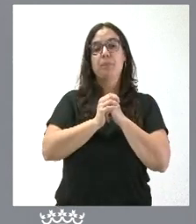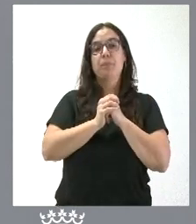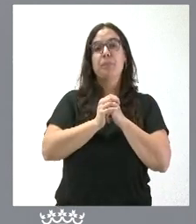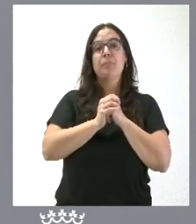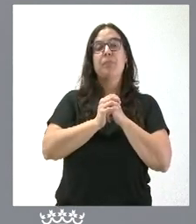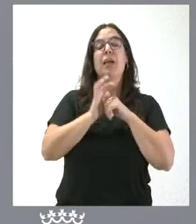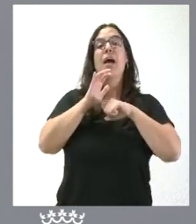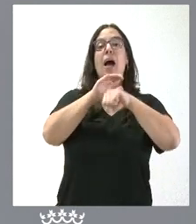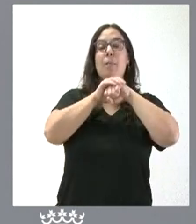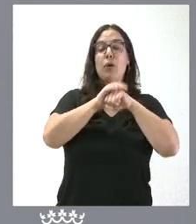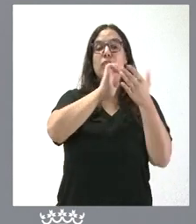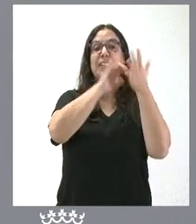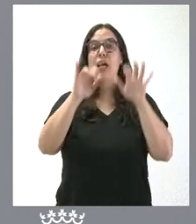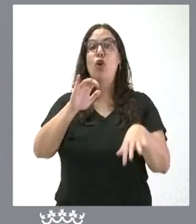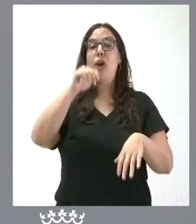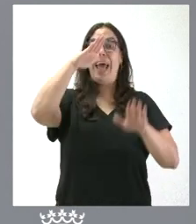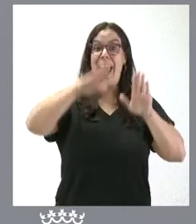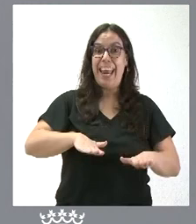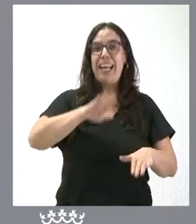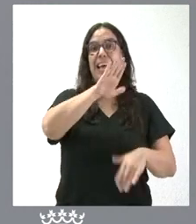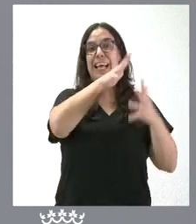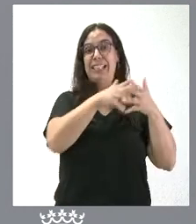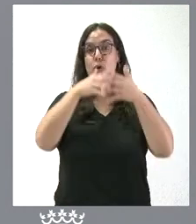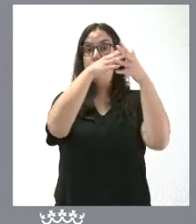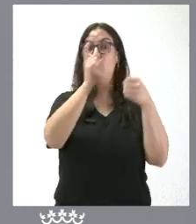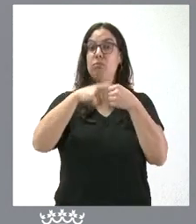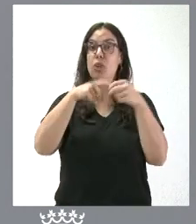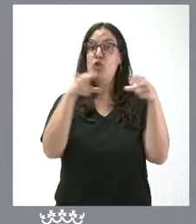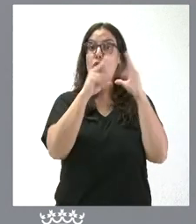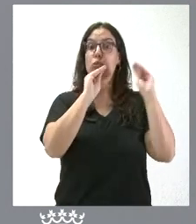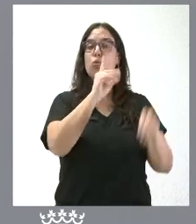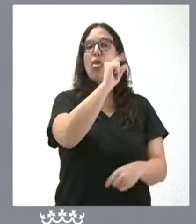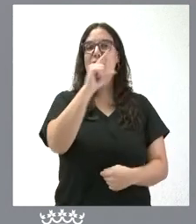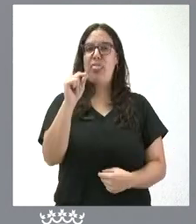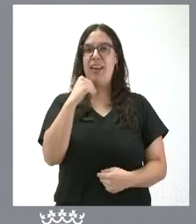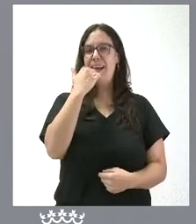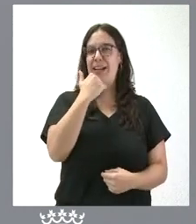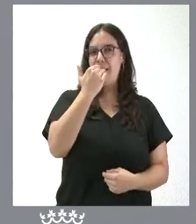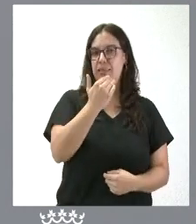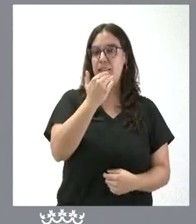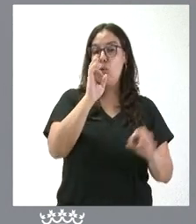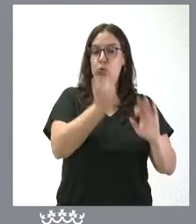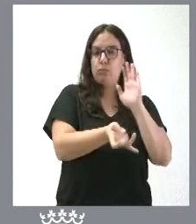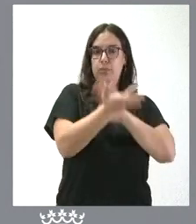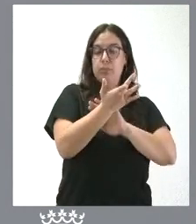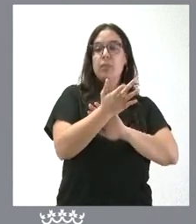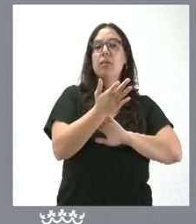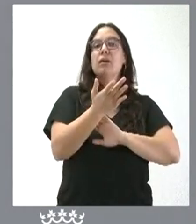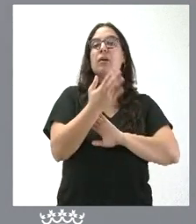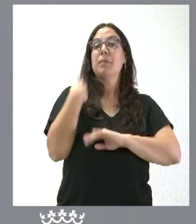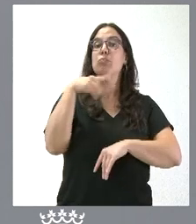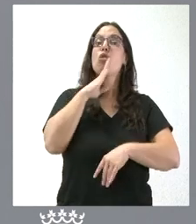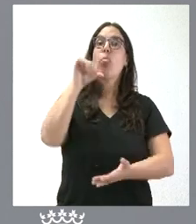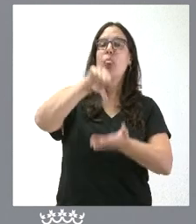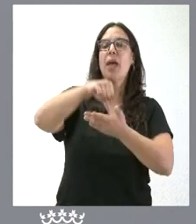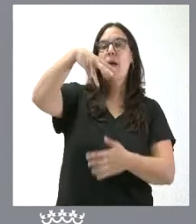Castilla y León en Estados Unidos cuenta con cerca de 100 socios en el momento de su nacimiento y su domicilio se encuentra, como les digo,